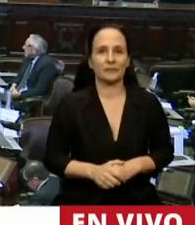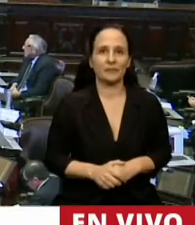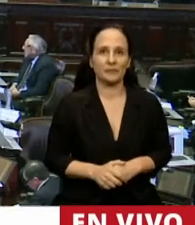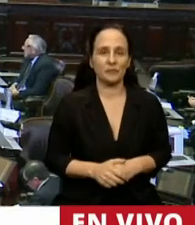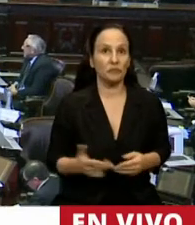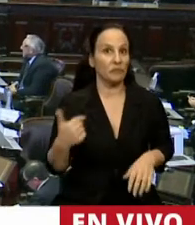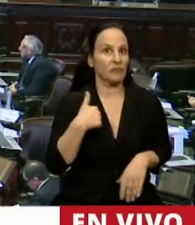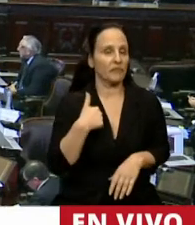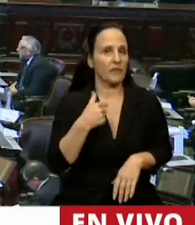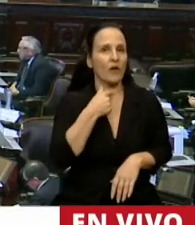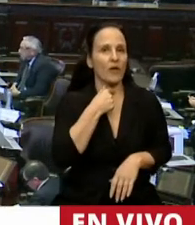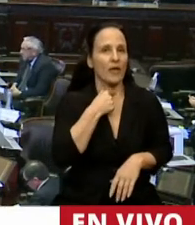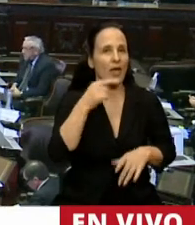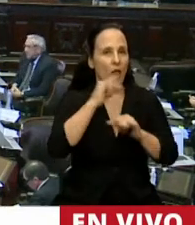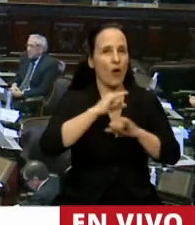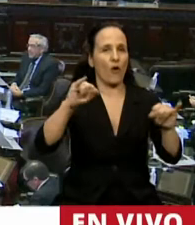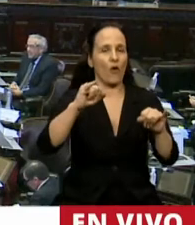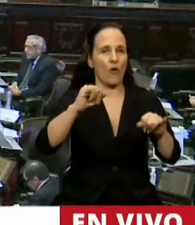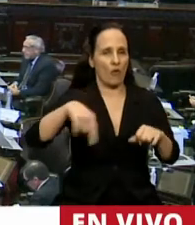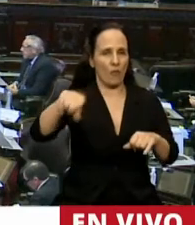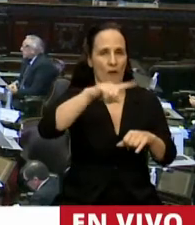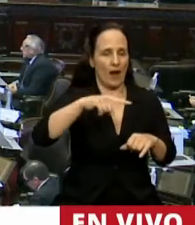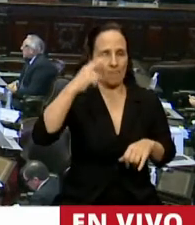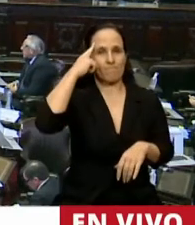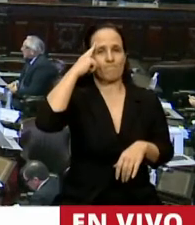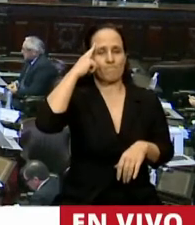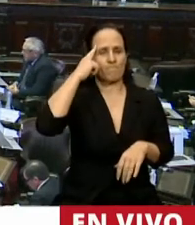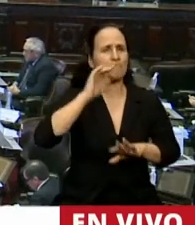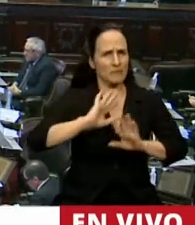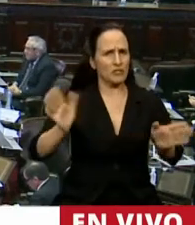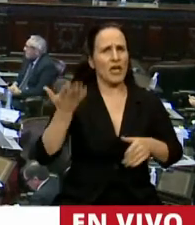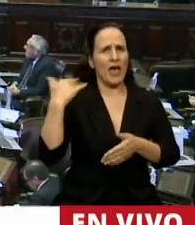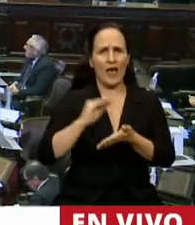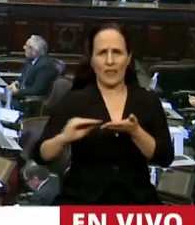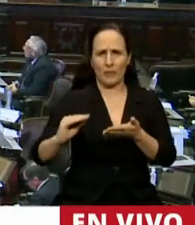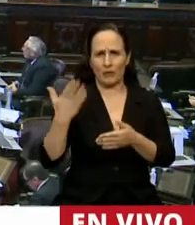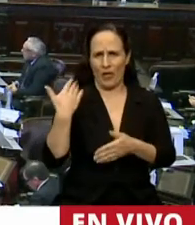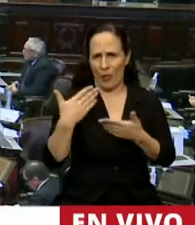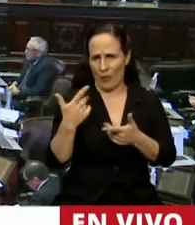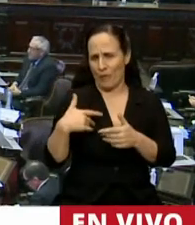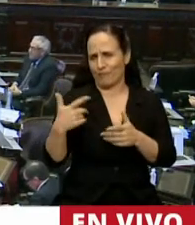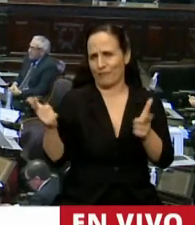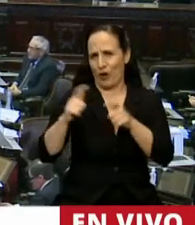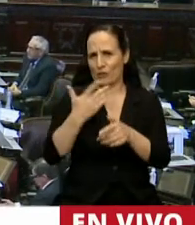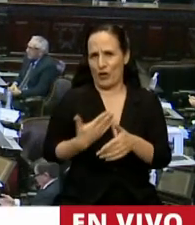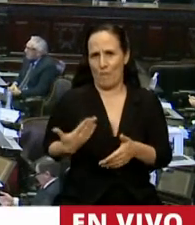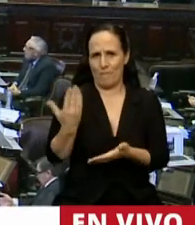Quiero llamar la atención, lo ha dicho el diputado preopinante, Presidente de la Comisión,